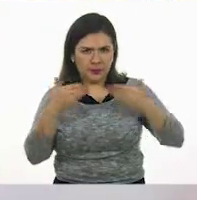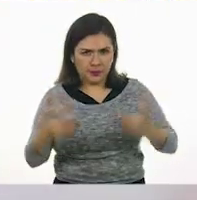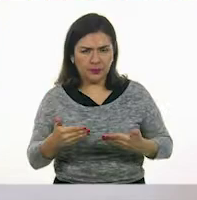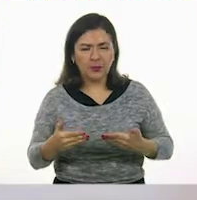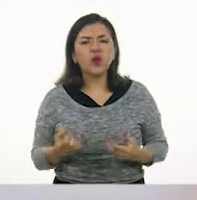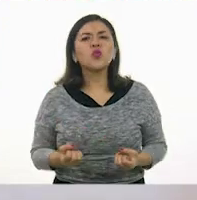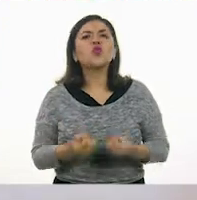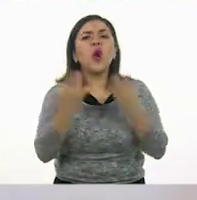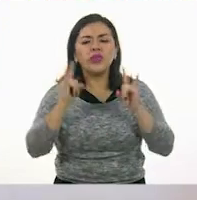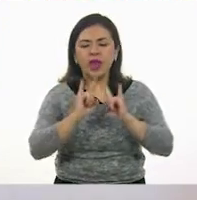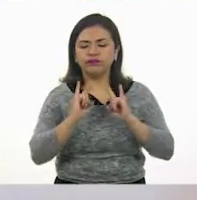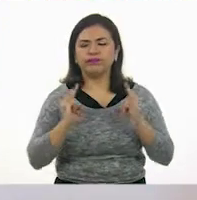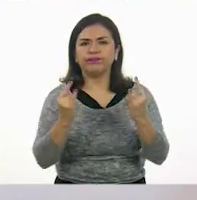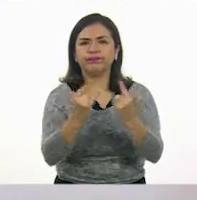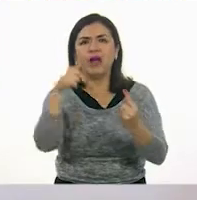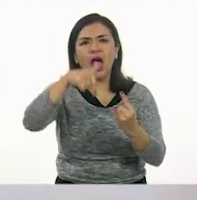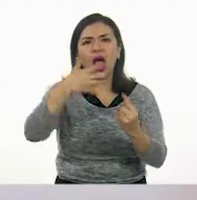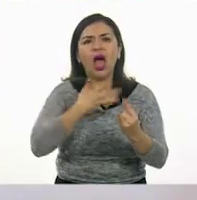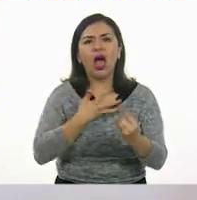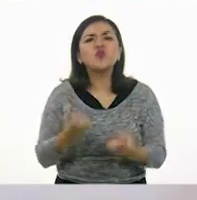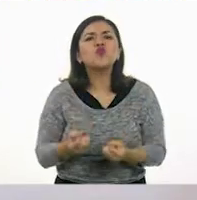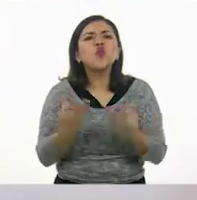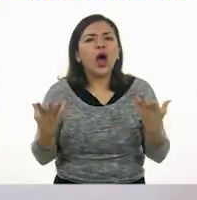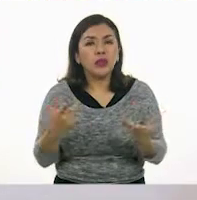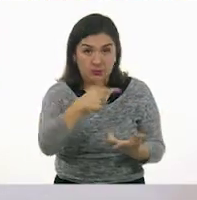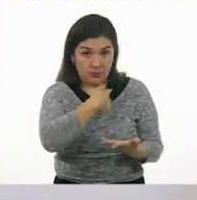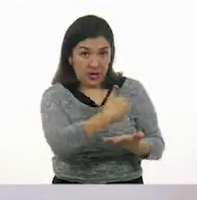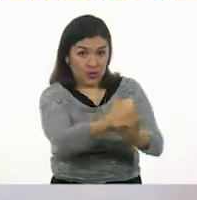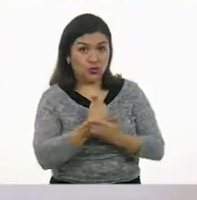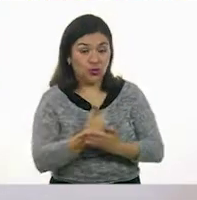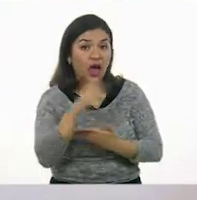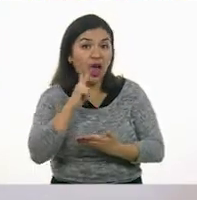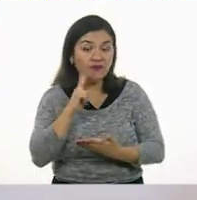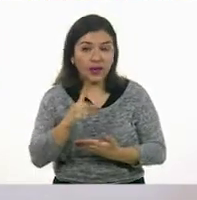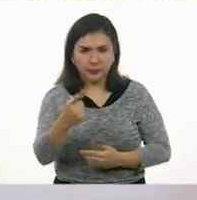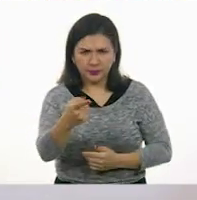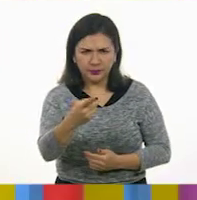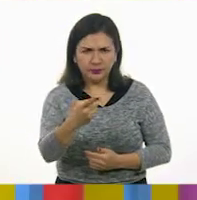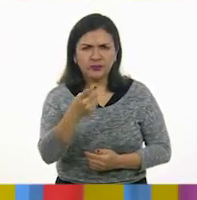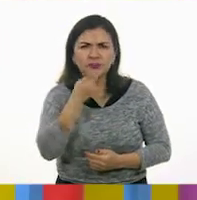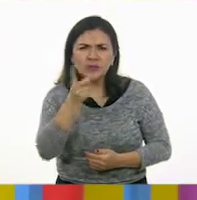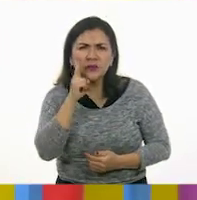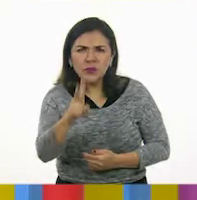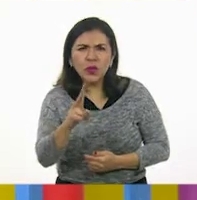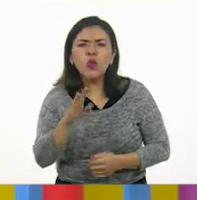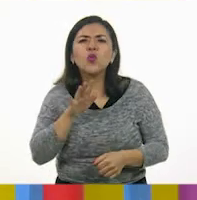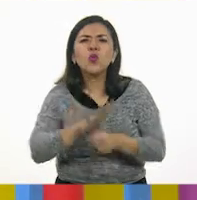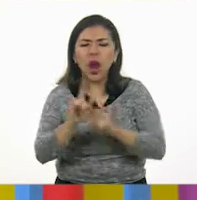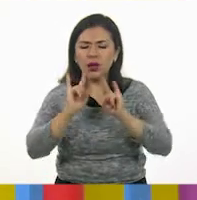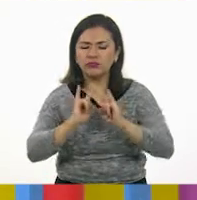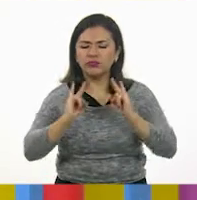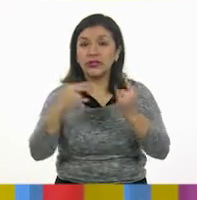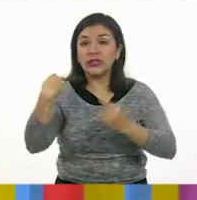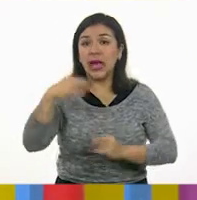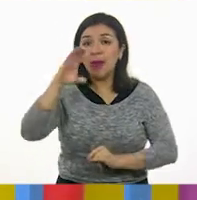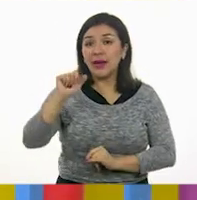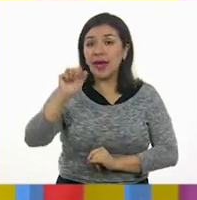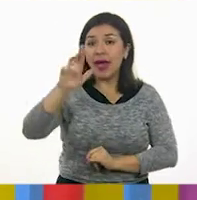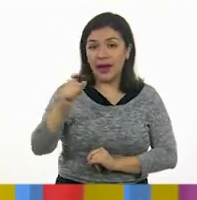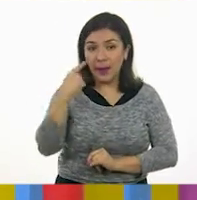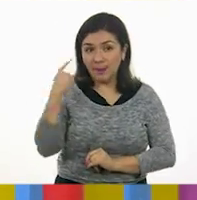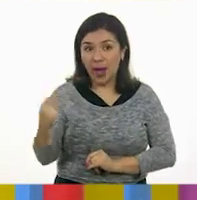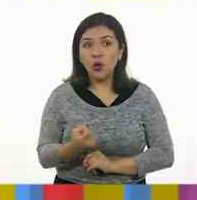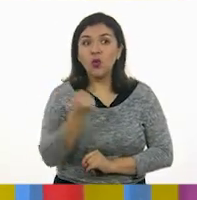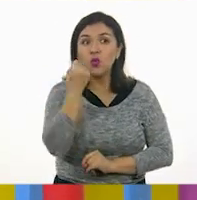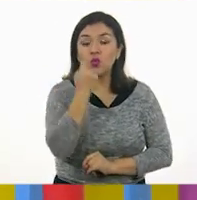de caras. ¿Cuántas caras tiene Oscar? Nos va a ayudar Oscar. A ver. Cuéntalas. Contemos entonces cuáles son las caras. Una.